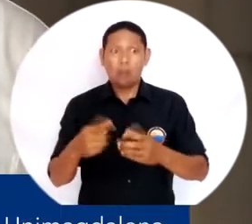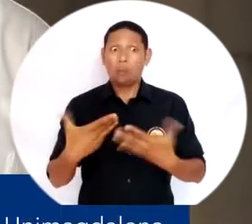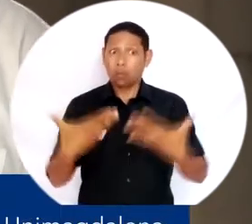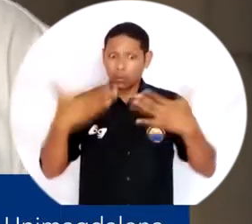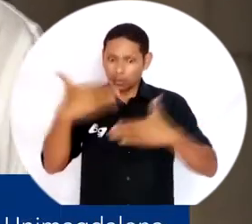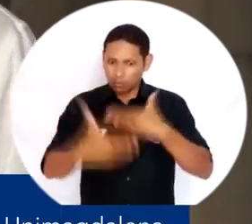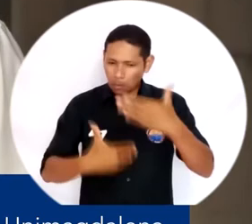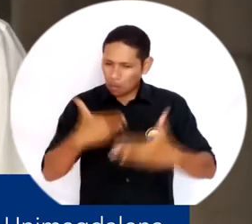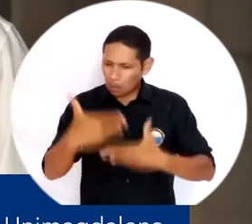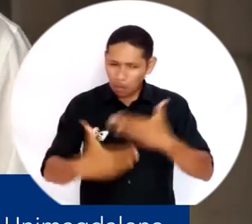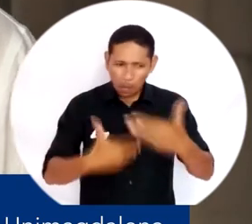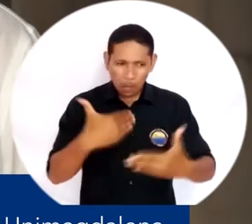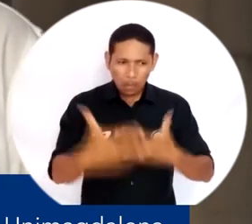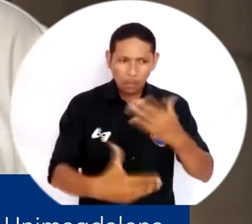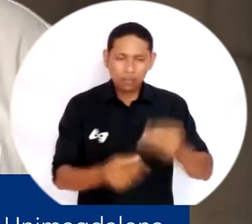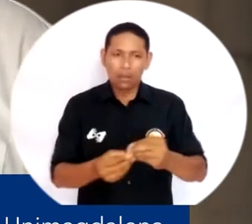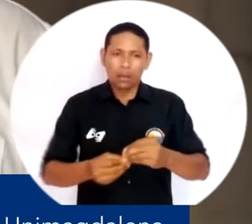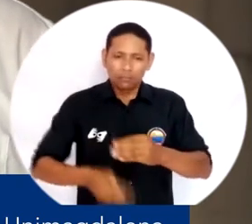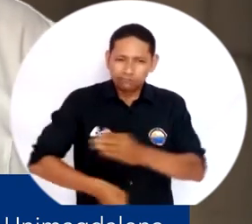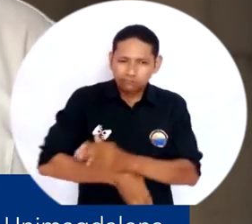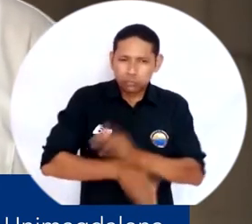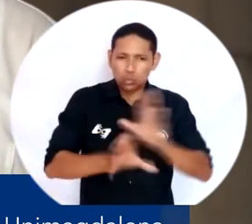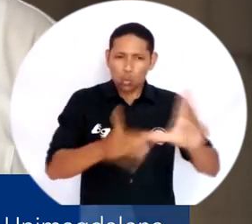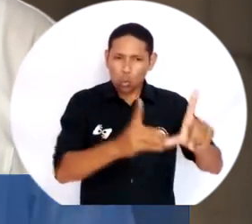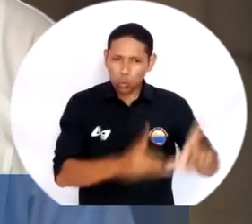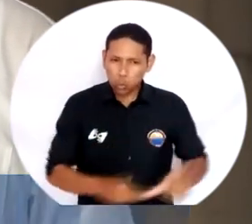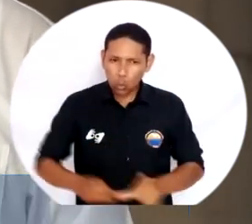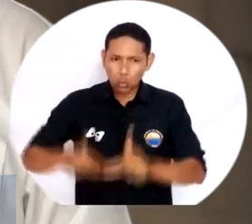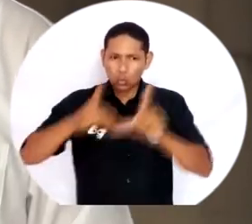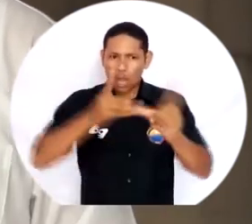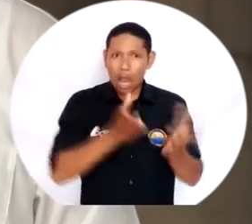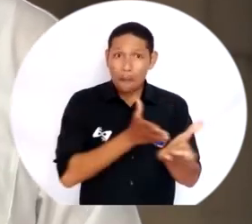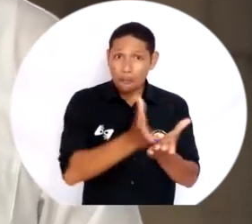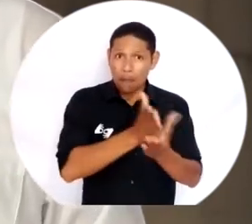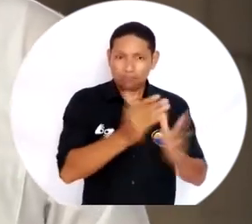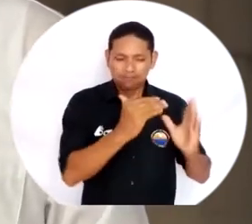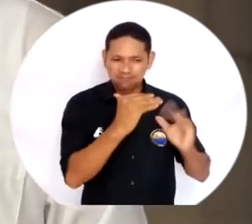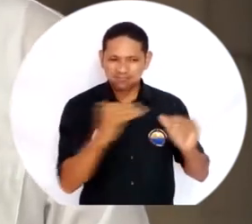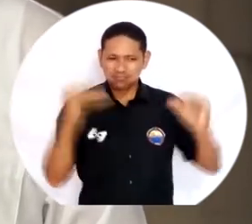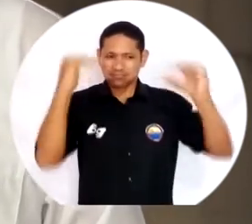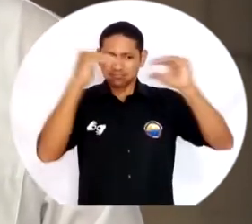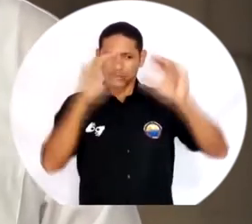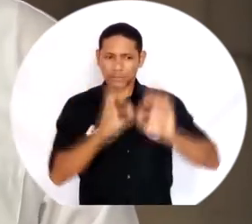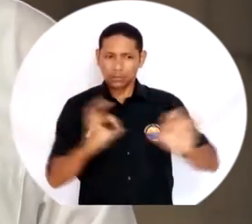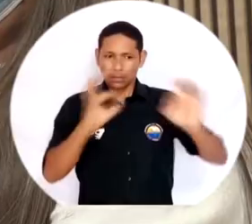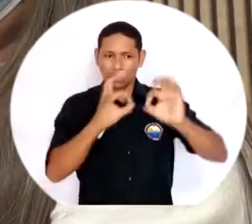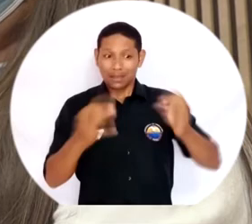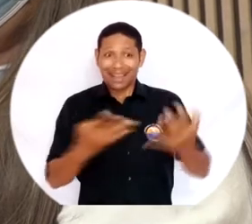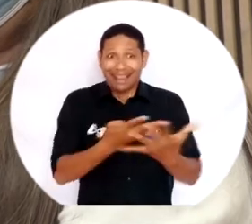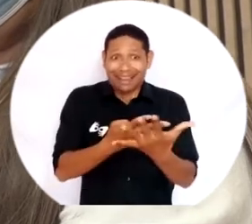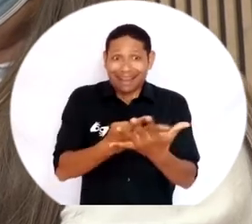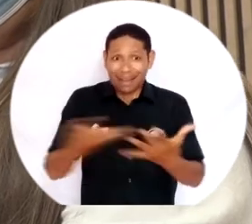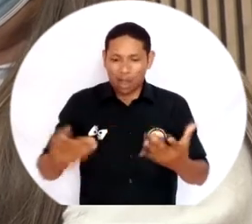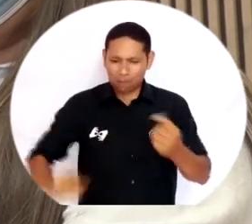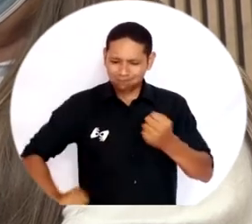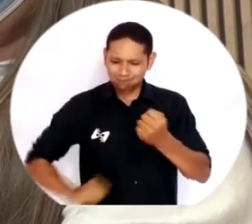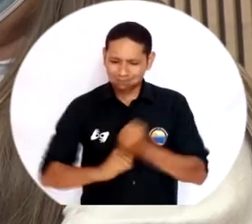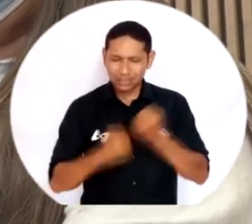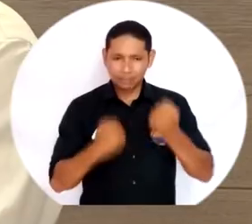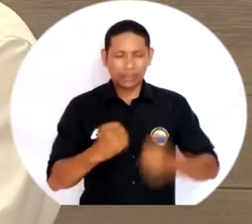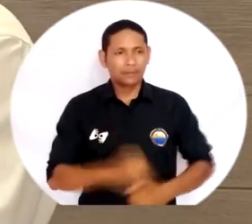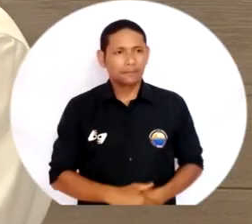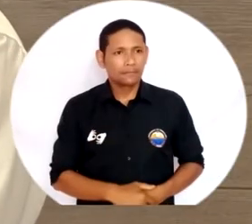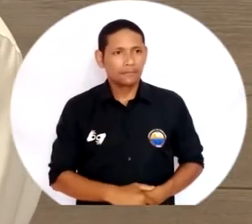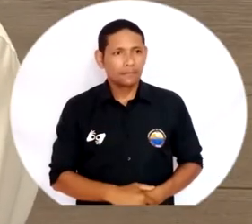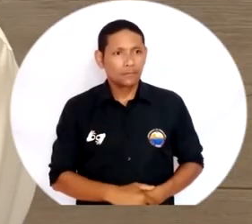este camino de potenciar el programa de doctorado y el fortalecimiento de la misma red. La visita